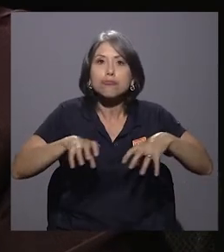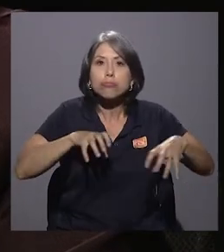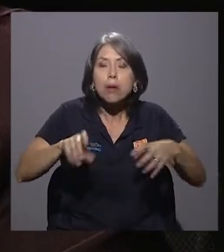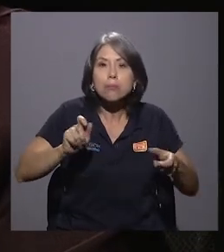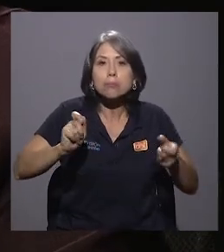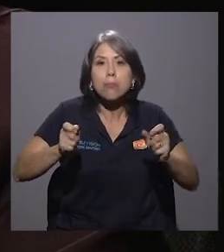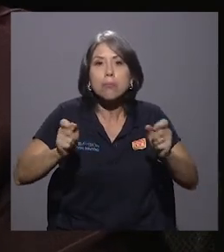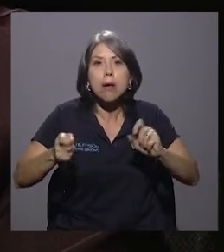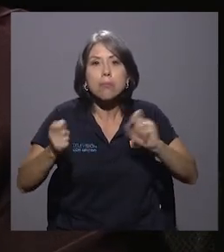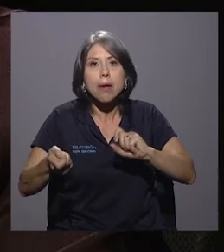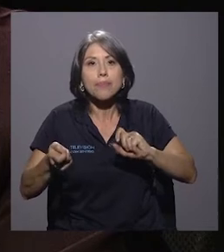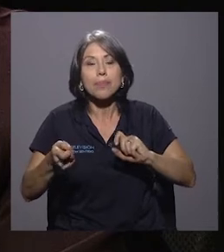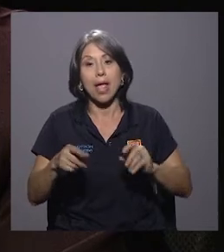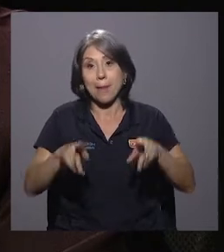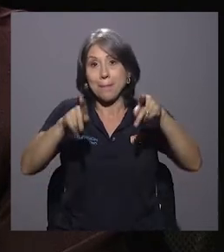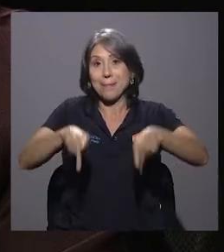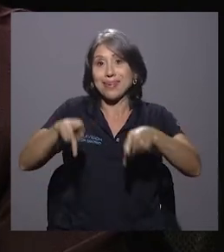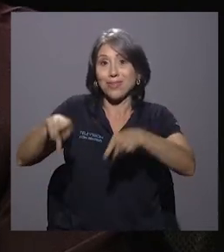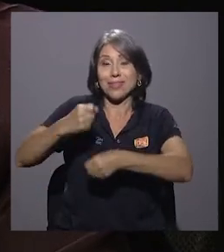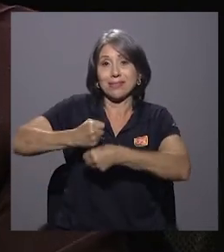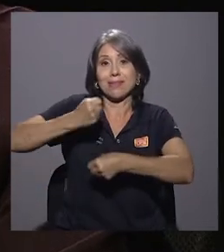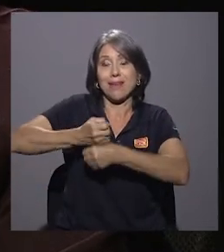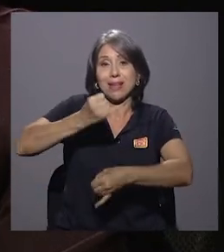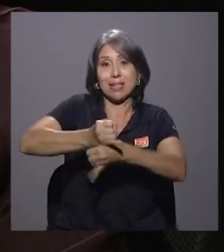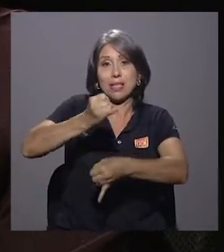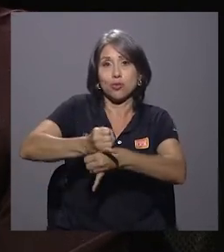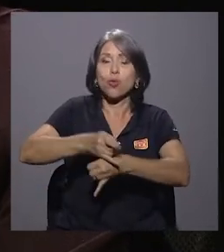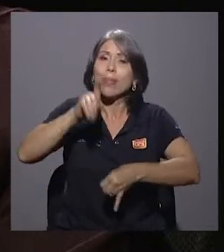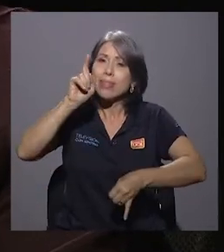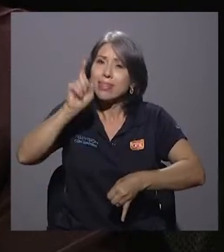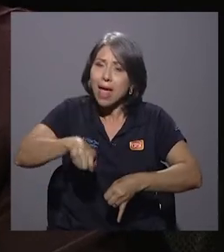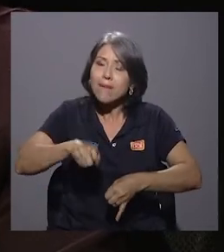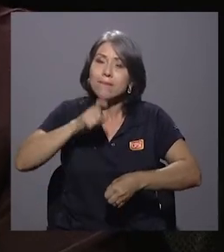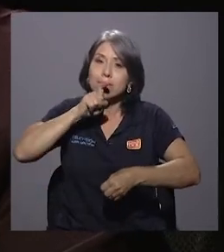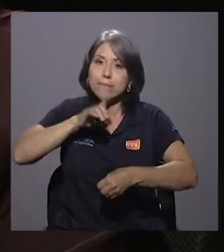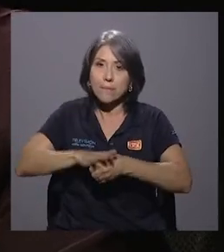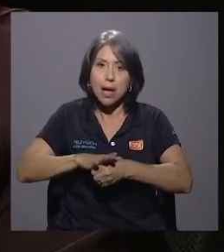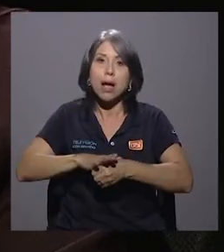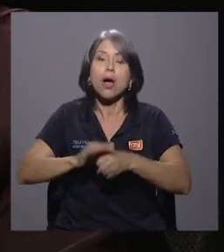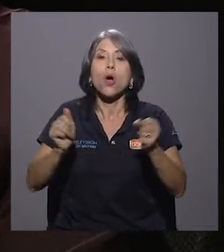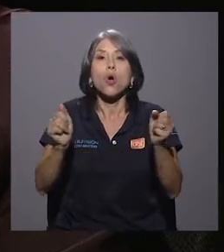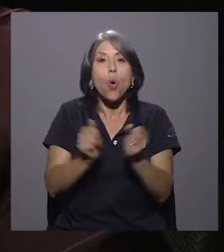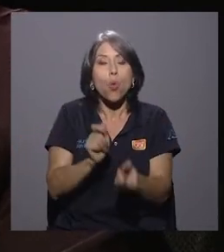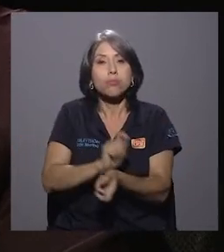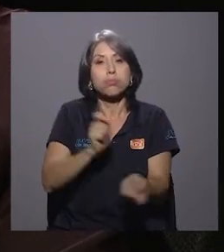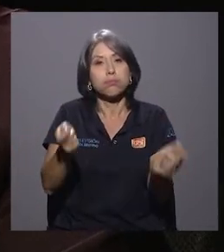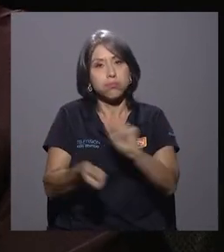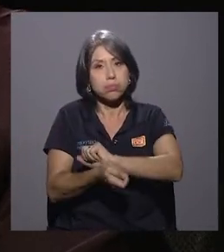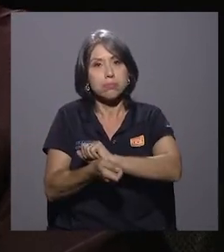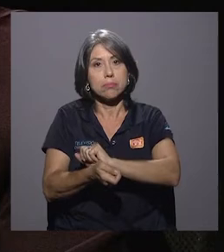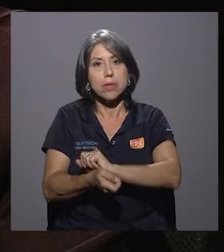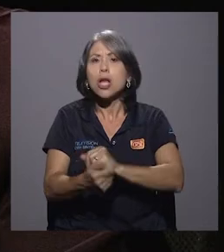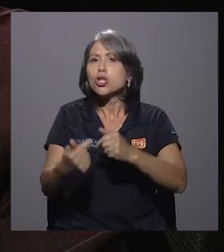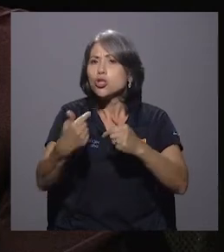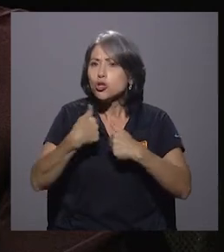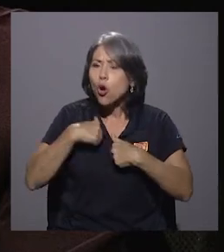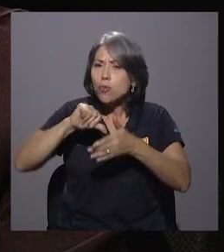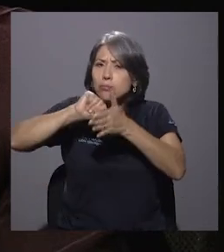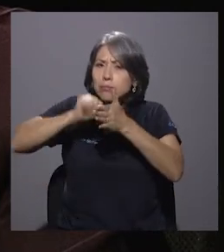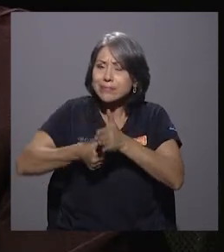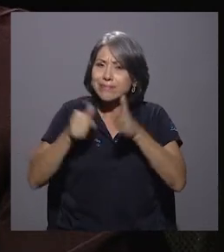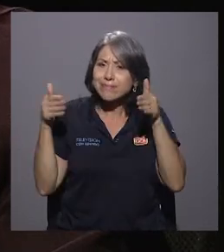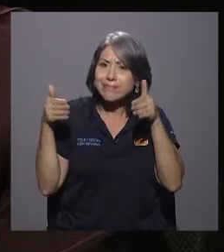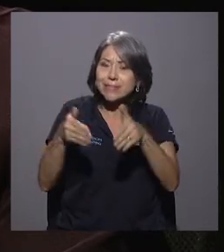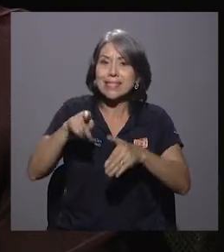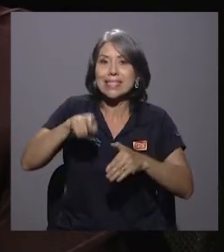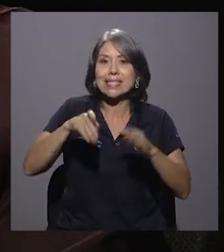docente, el personal, perdón, de la institución, tienen que estar comprometidos con un cambio. Yo he sido muy enfática que ocupamos un